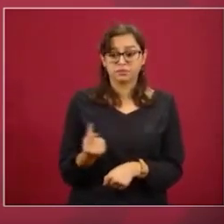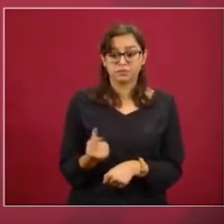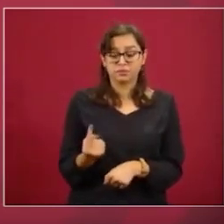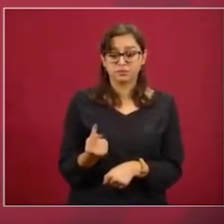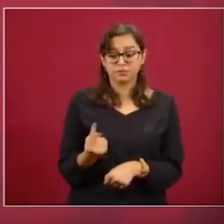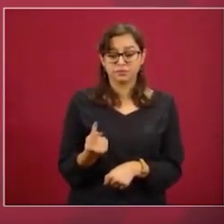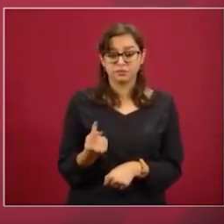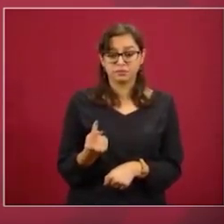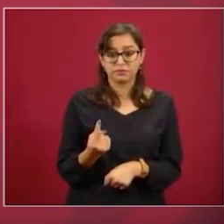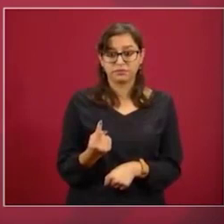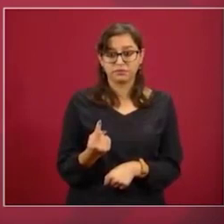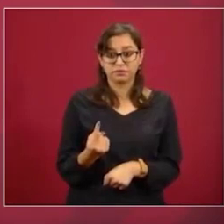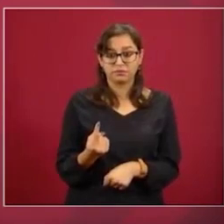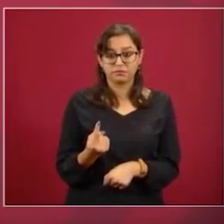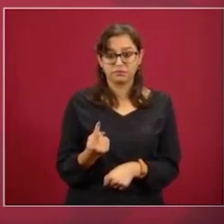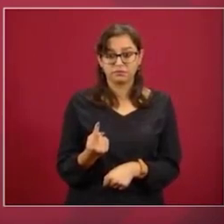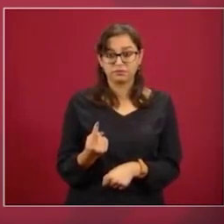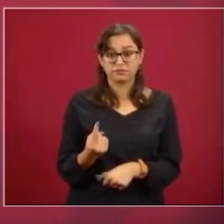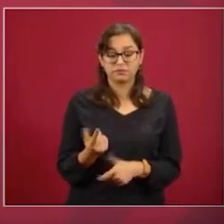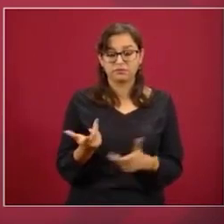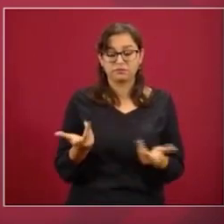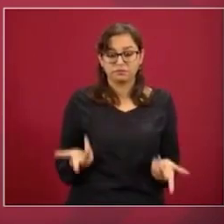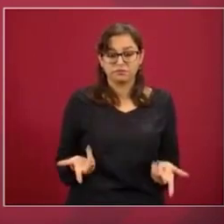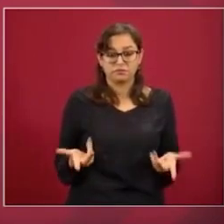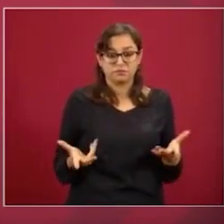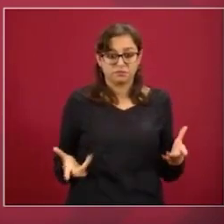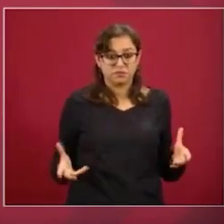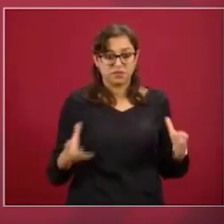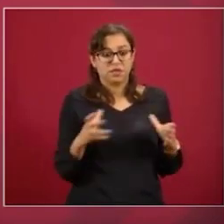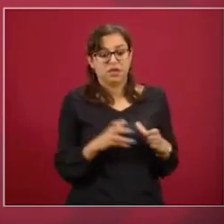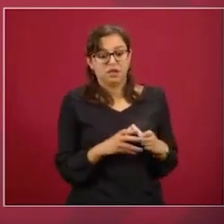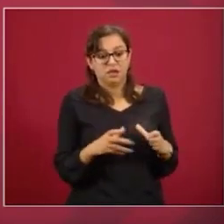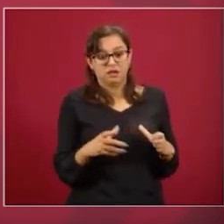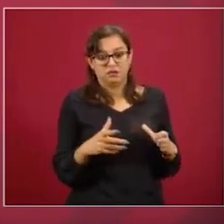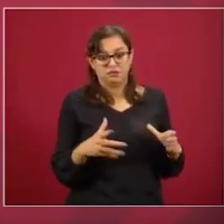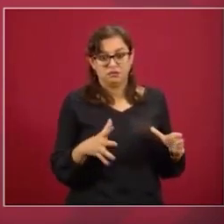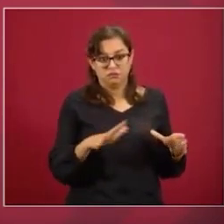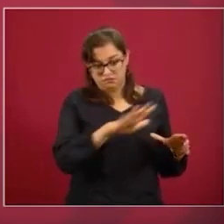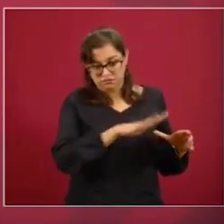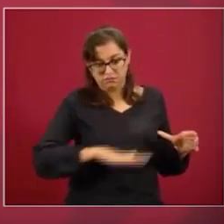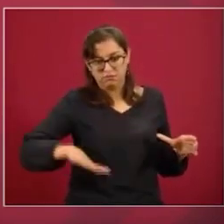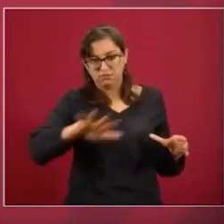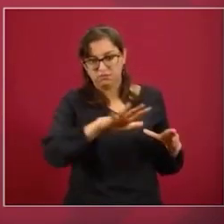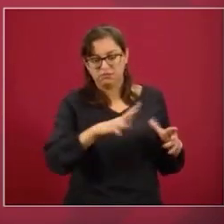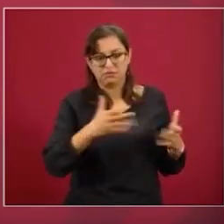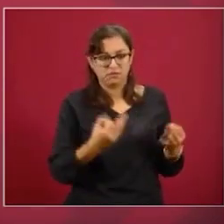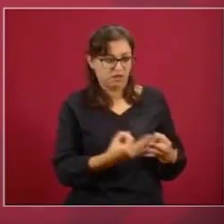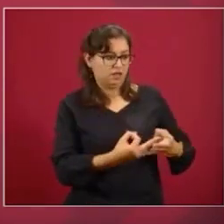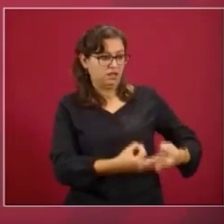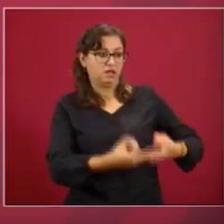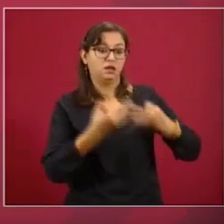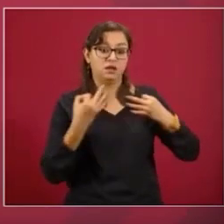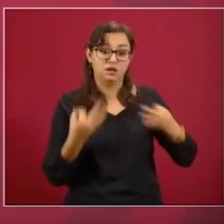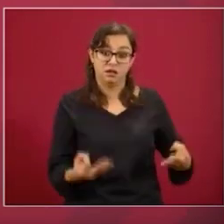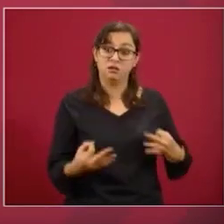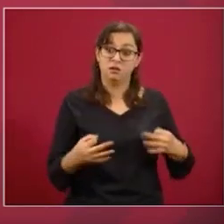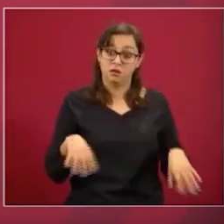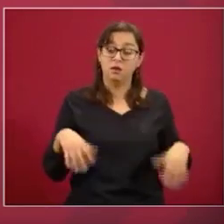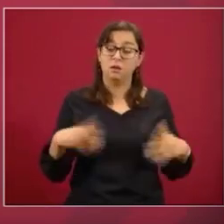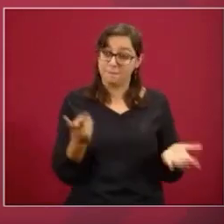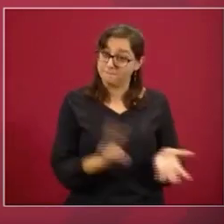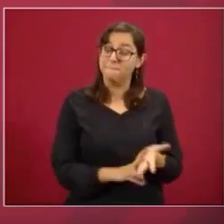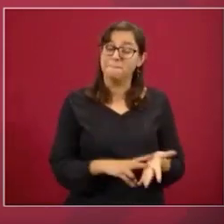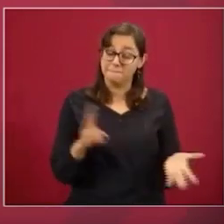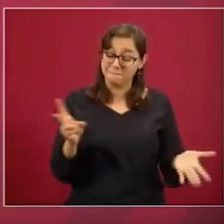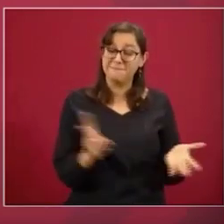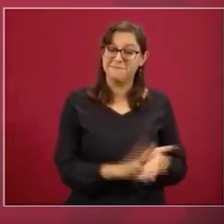Porque son también predios con mucho valor por